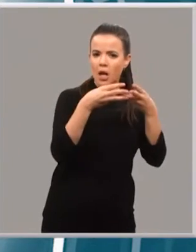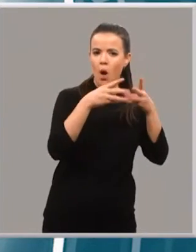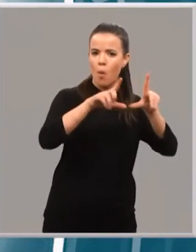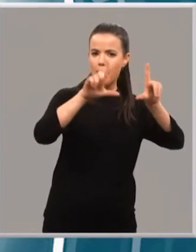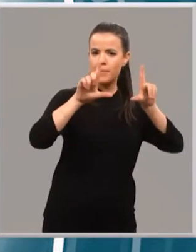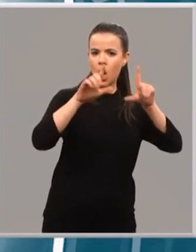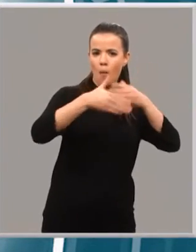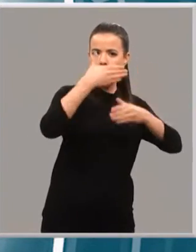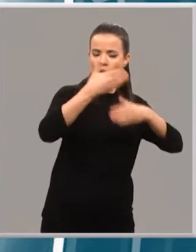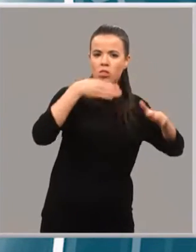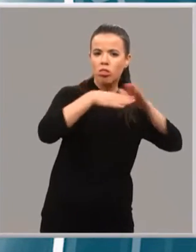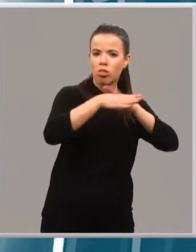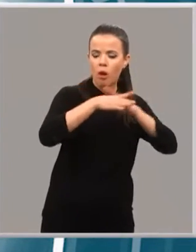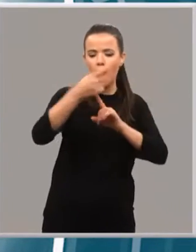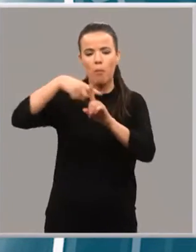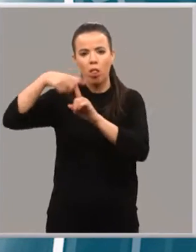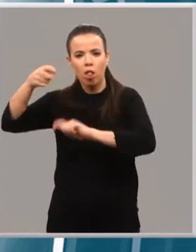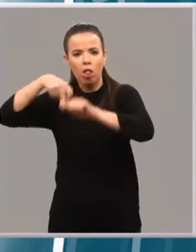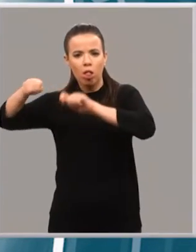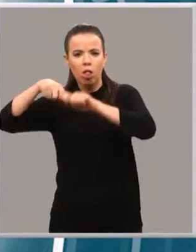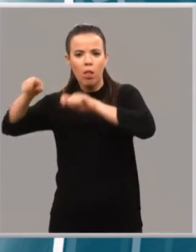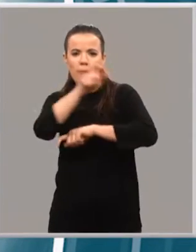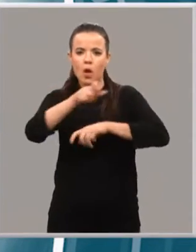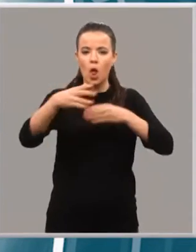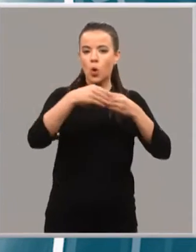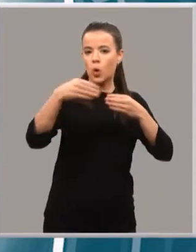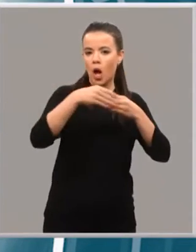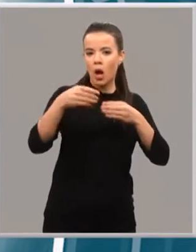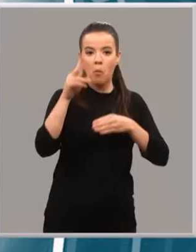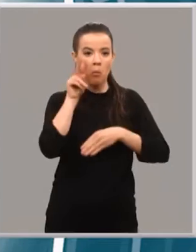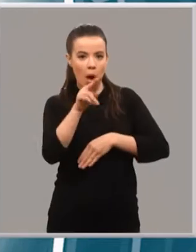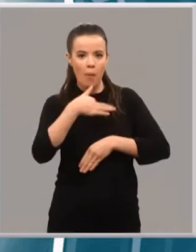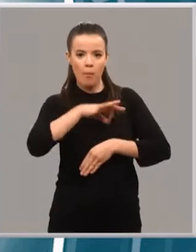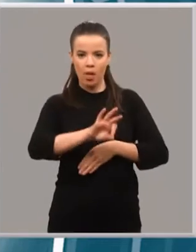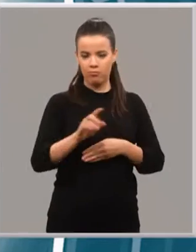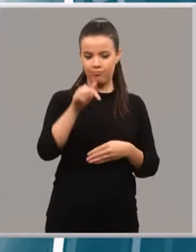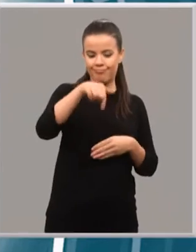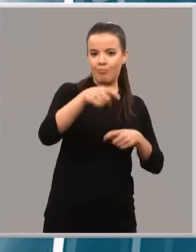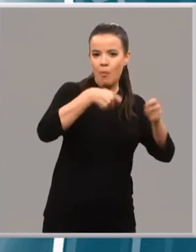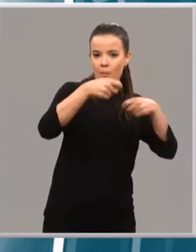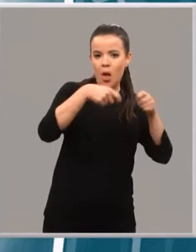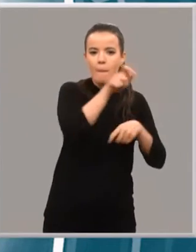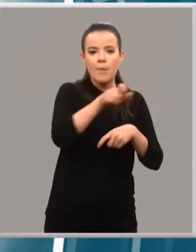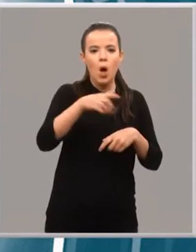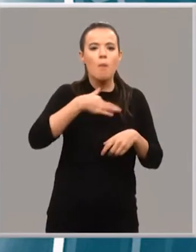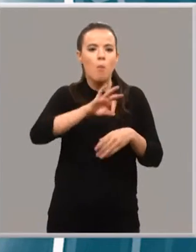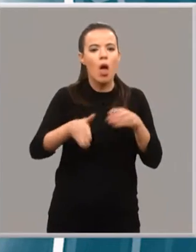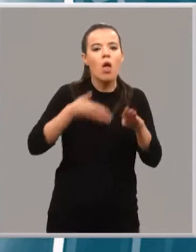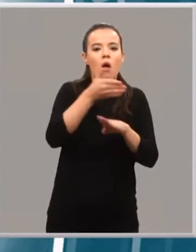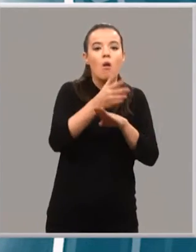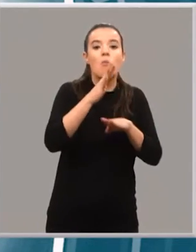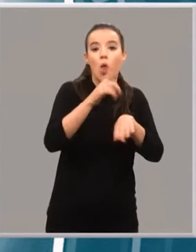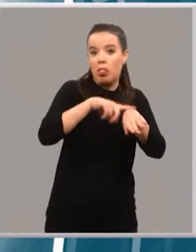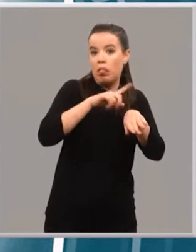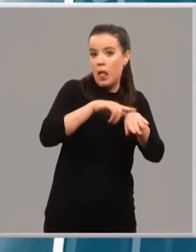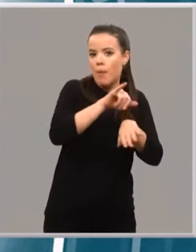sus productos y hacerlos llegar al consumidor de una manera fácil. En un mercado hay gente que tiene la posibilidad de acudir porque tiene más tiempo, pero